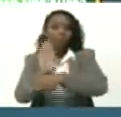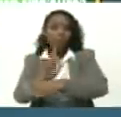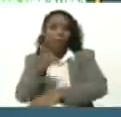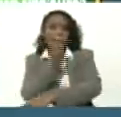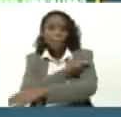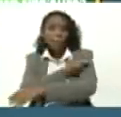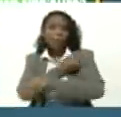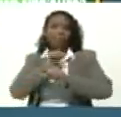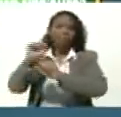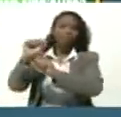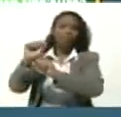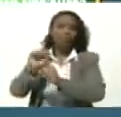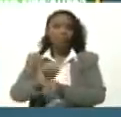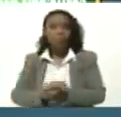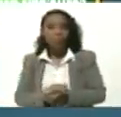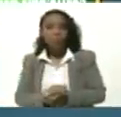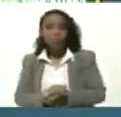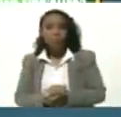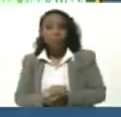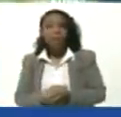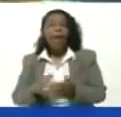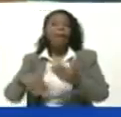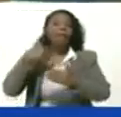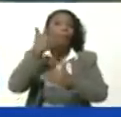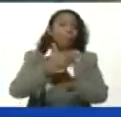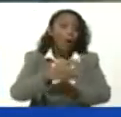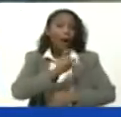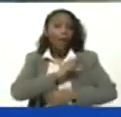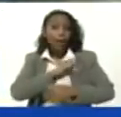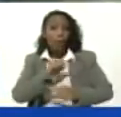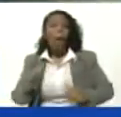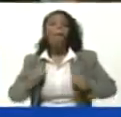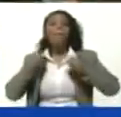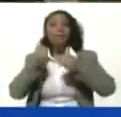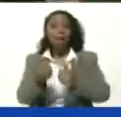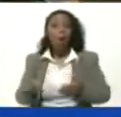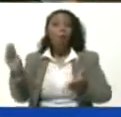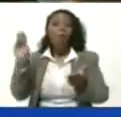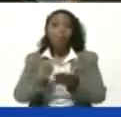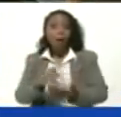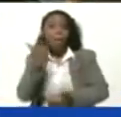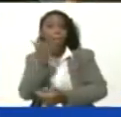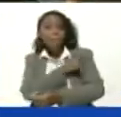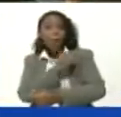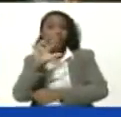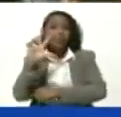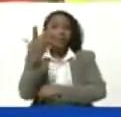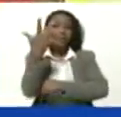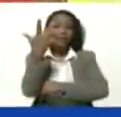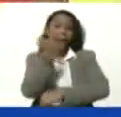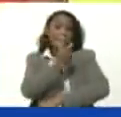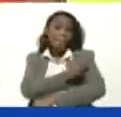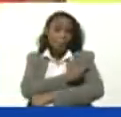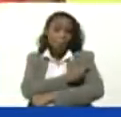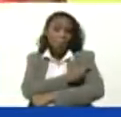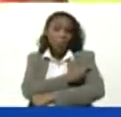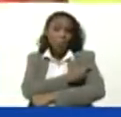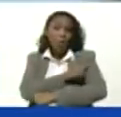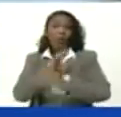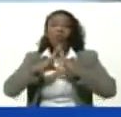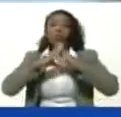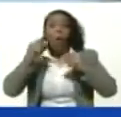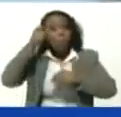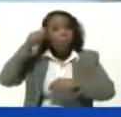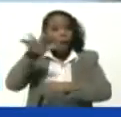vacunas Y luego En enero Vamos a empezar El refuerzo En la vacunación De Toda la